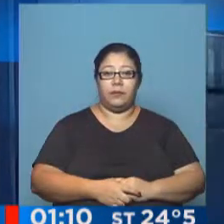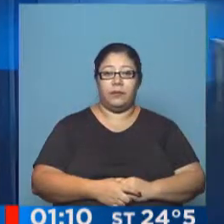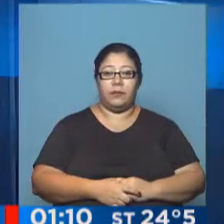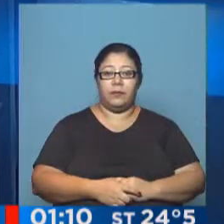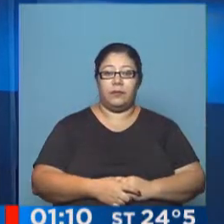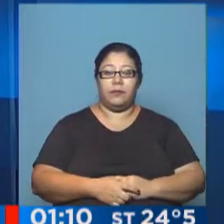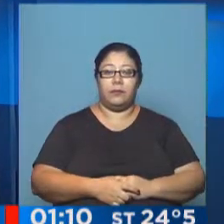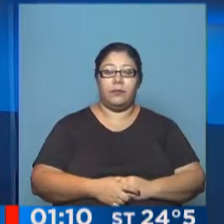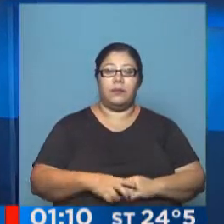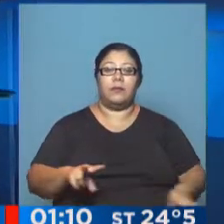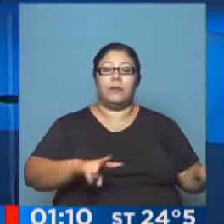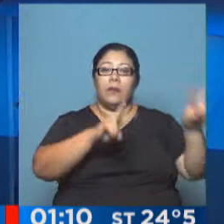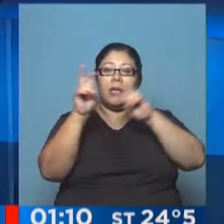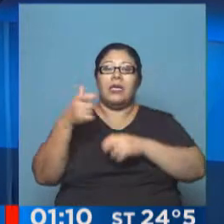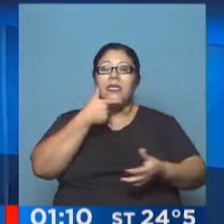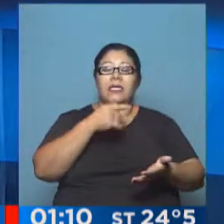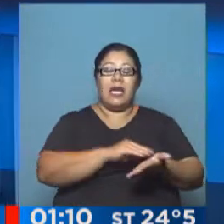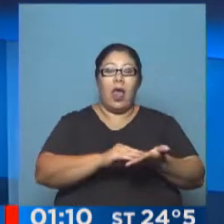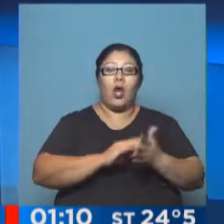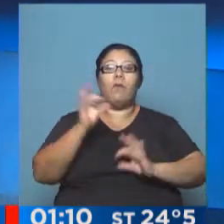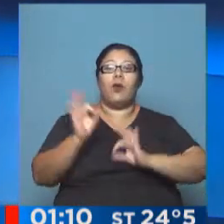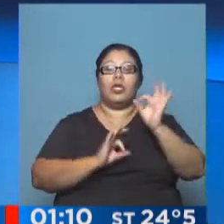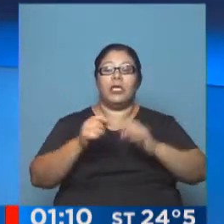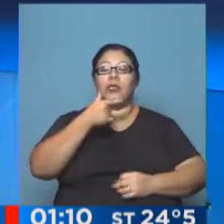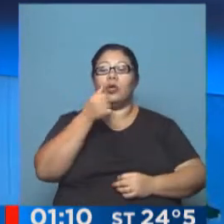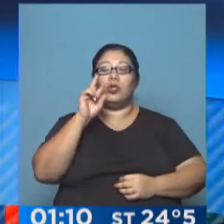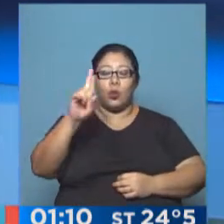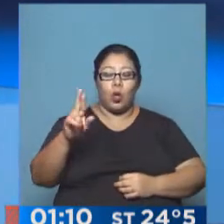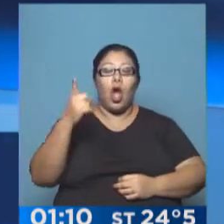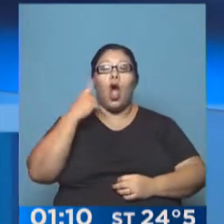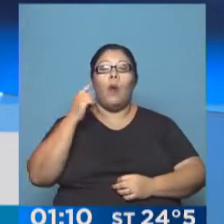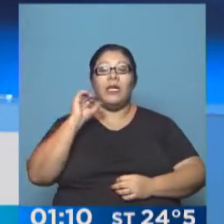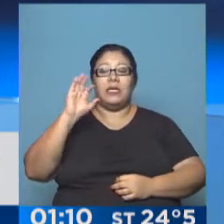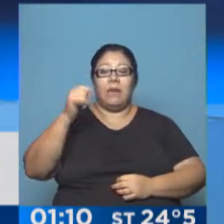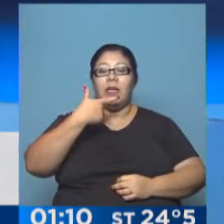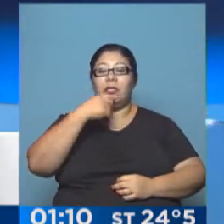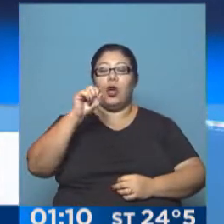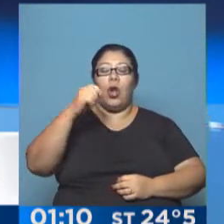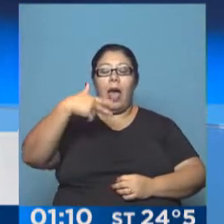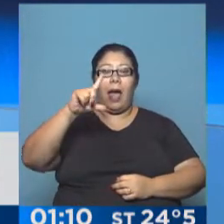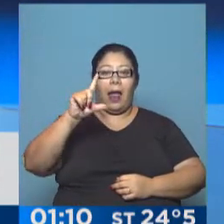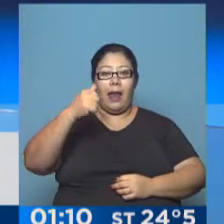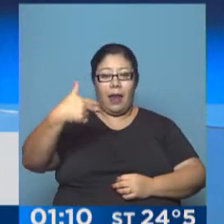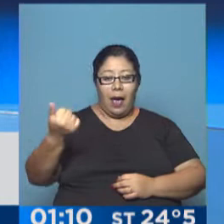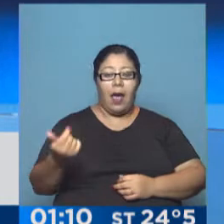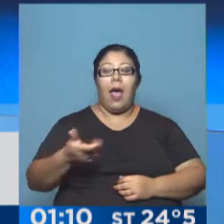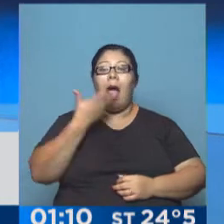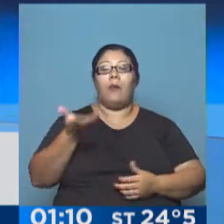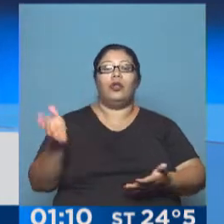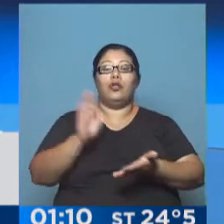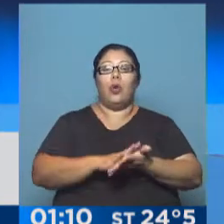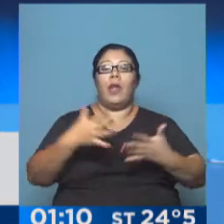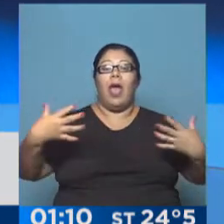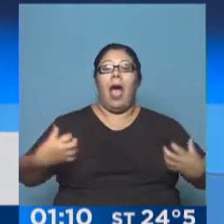El senador de Proyecto Sur, Fernando Pino Solanas, se refirió a la entrega a la justicia del acuerdo,